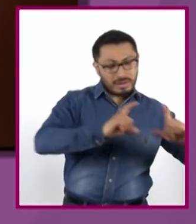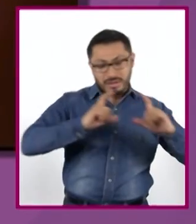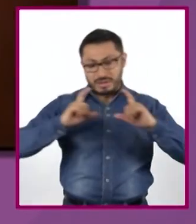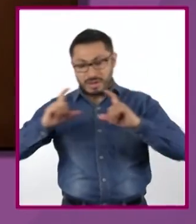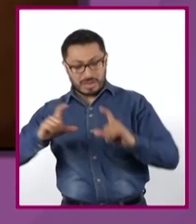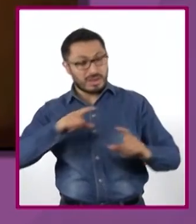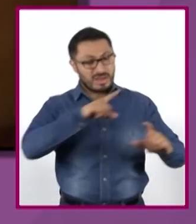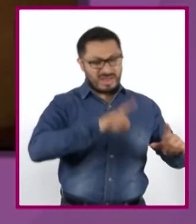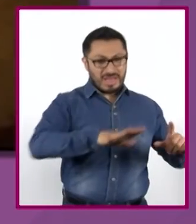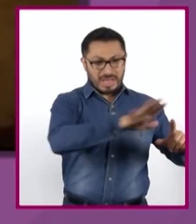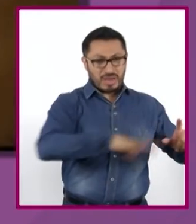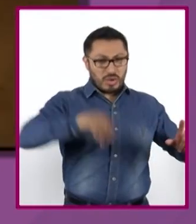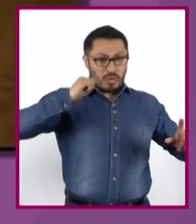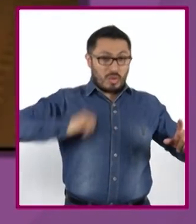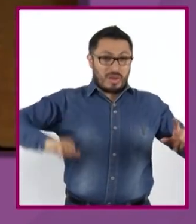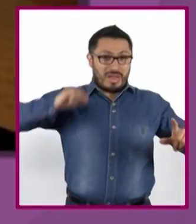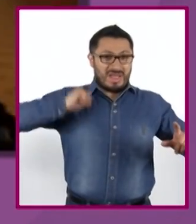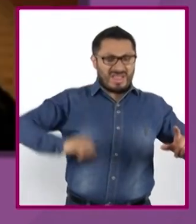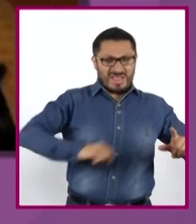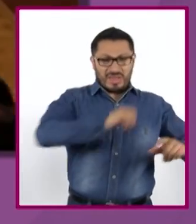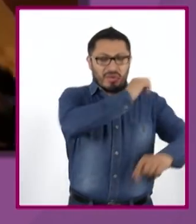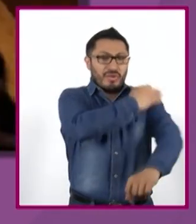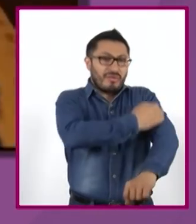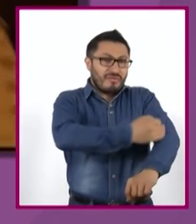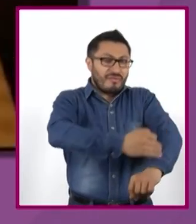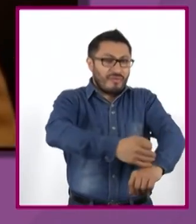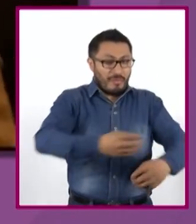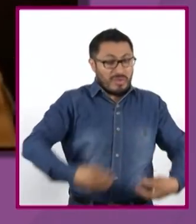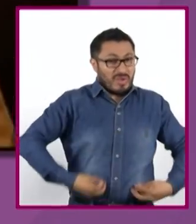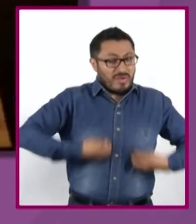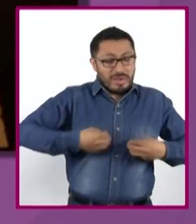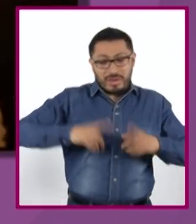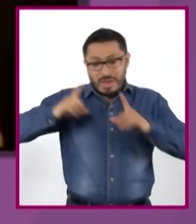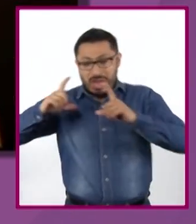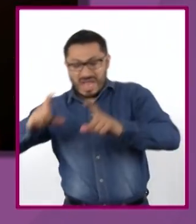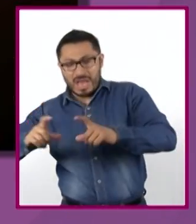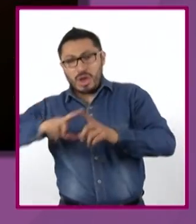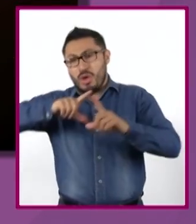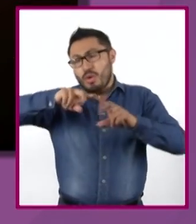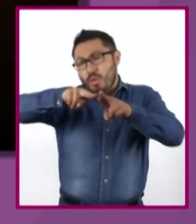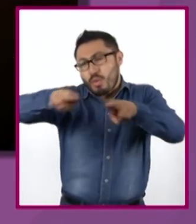territorio ancestral de nuestra familia y el de toda la nación Kuñay.